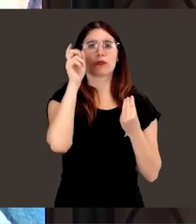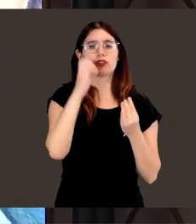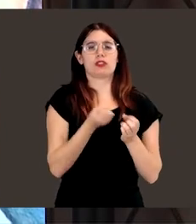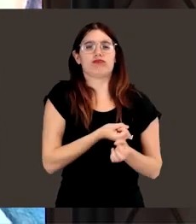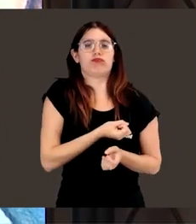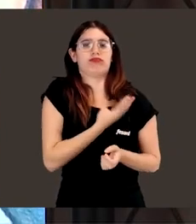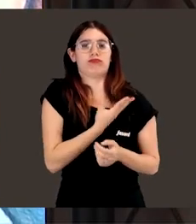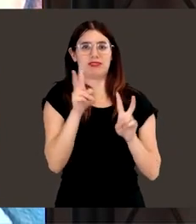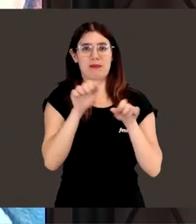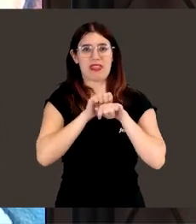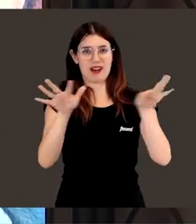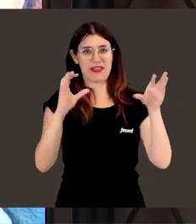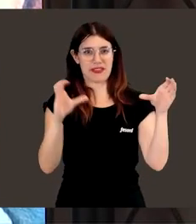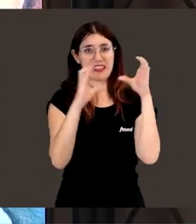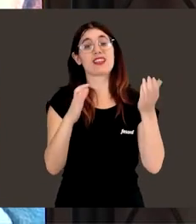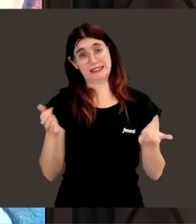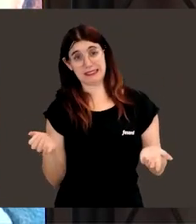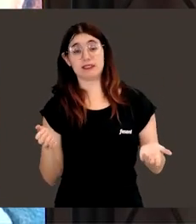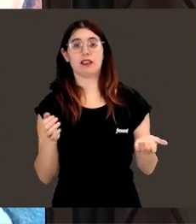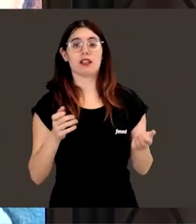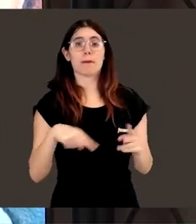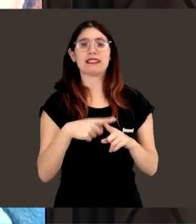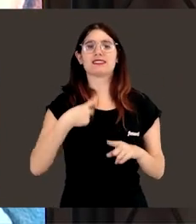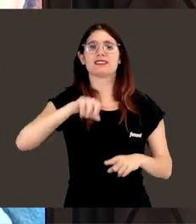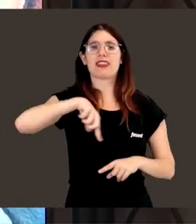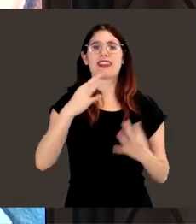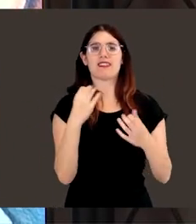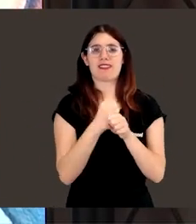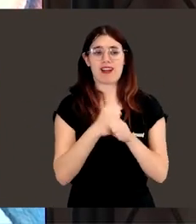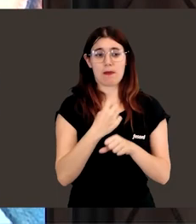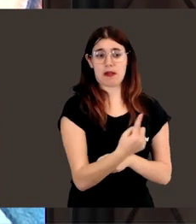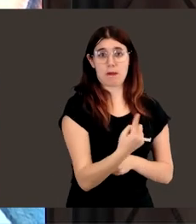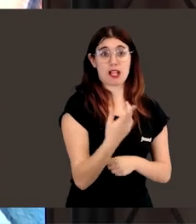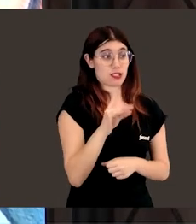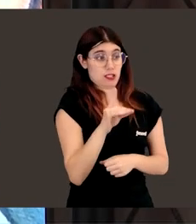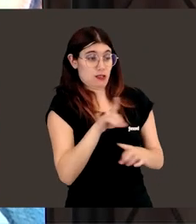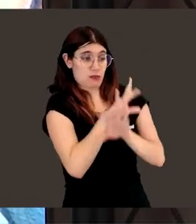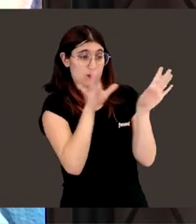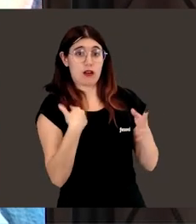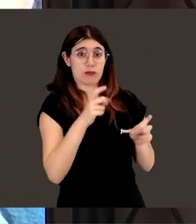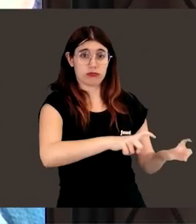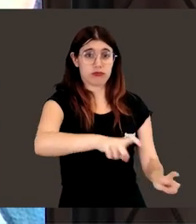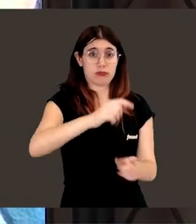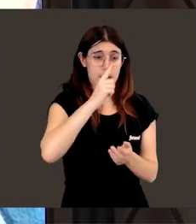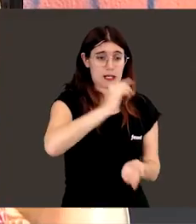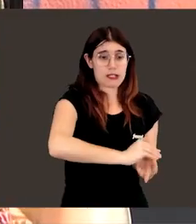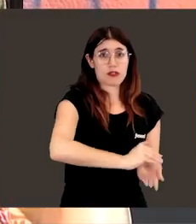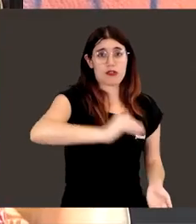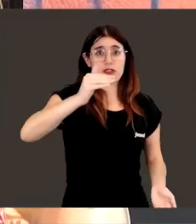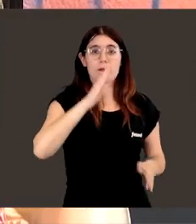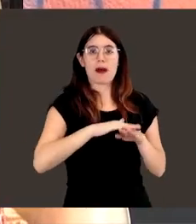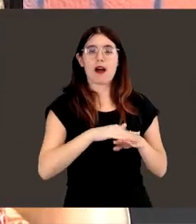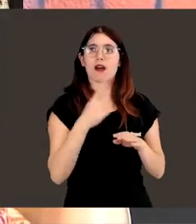también por la divulgación científica, y hemos de trabajar desde primaria. Sí, sí, hemos de trabajar desde muy pequeñitos para que los niños se